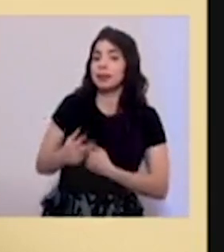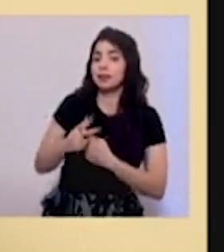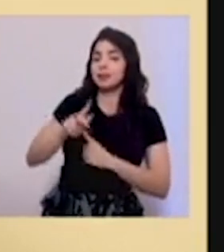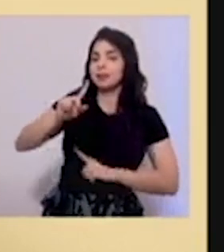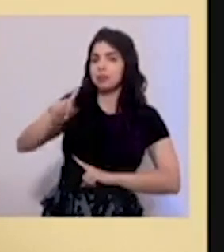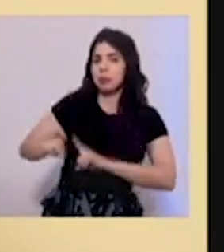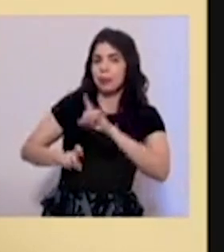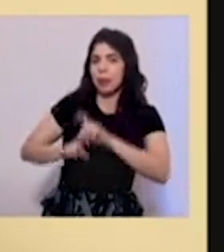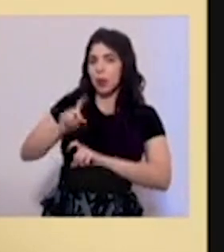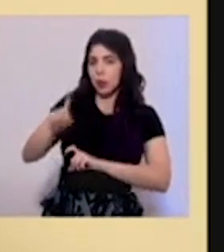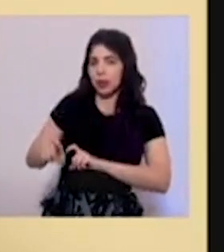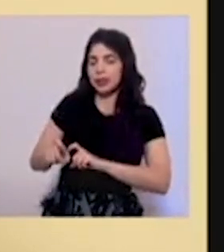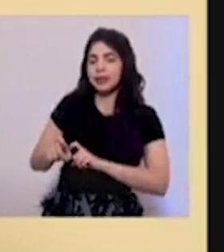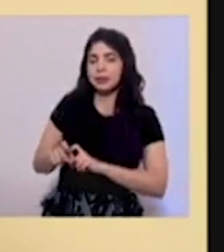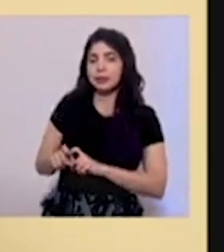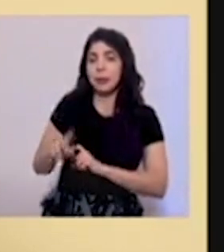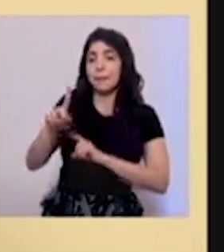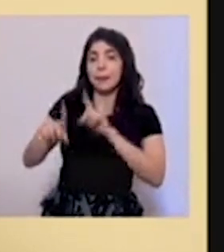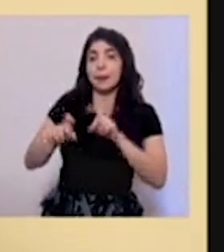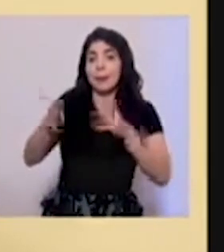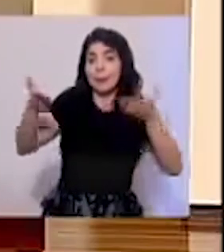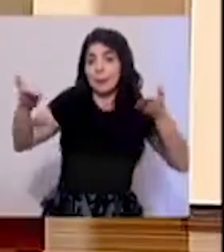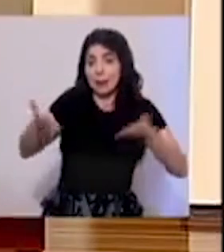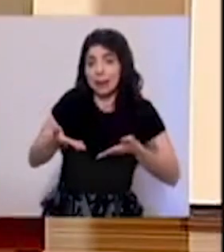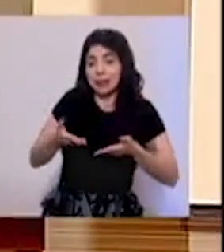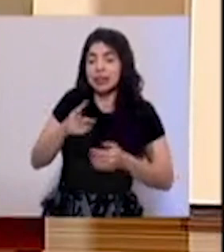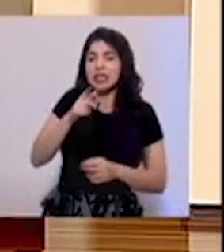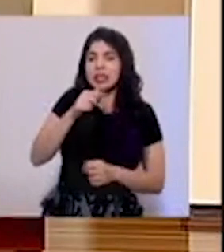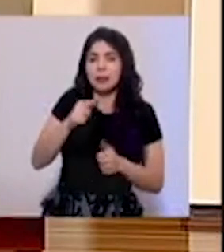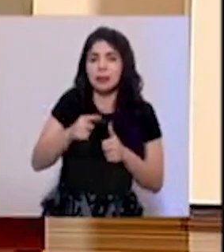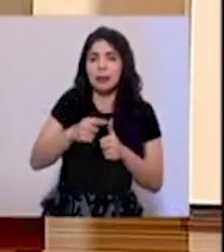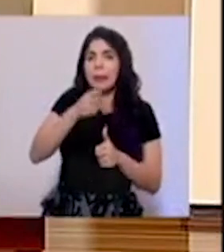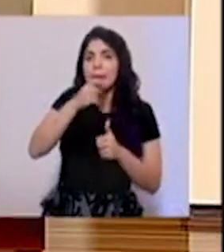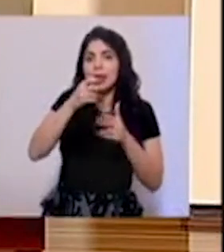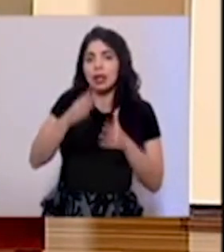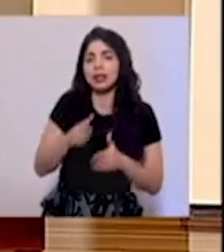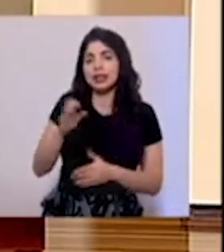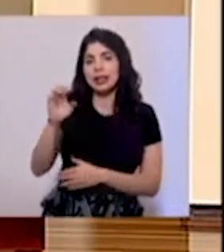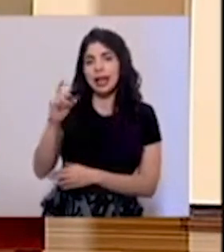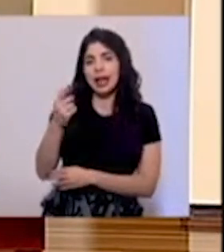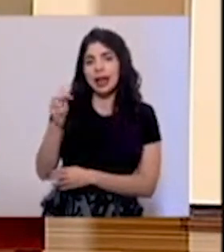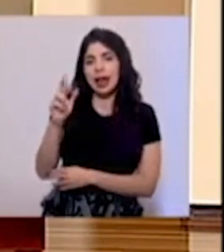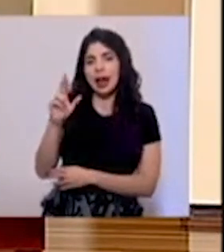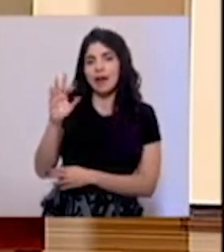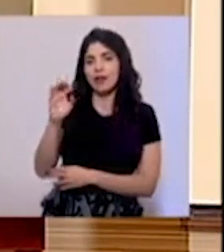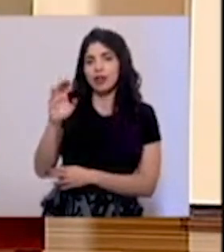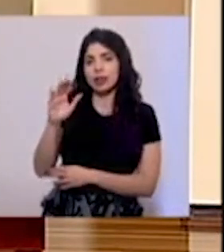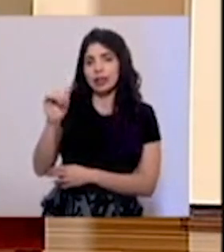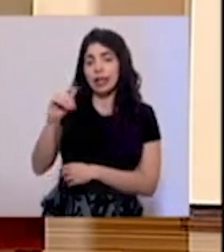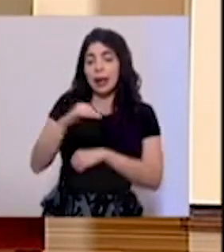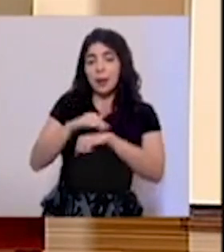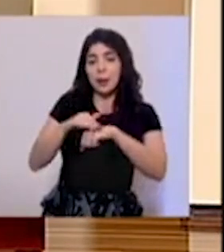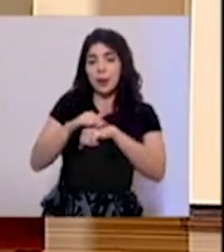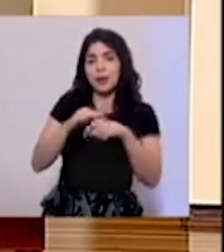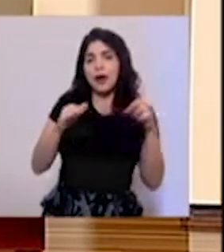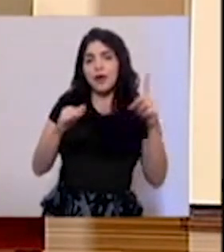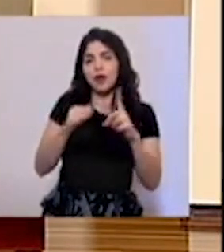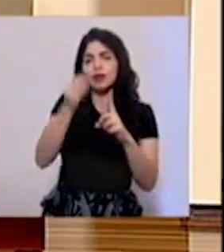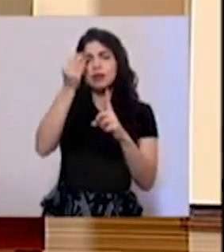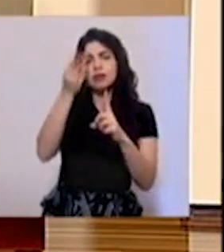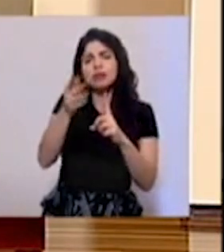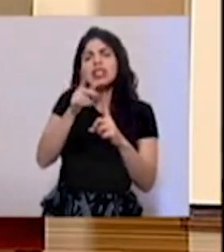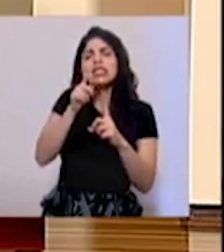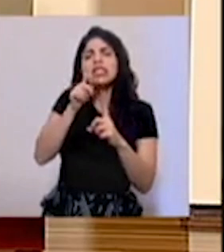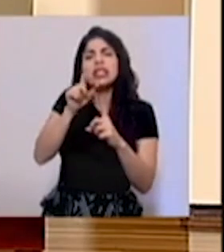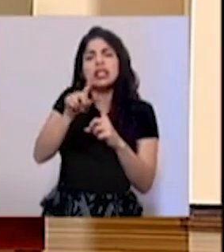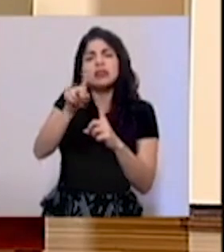con el periodo de consultas presenciales con el colega Edgar Fonseca. Por favor, colega, indicar a cuál